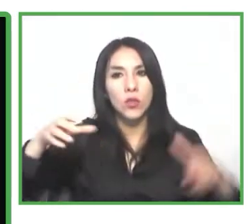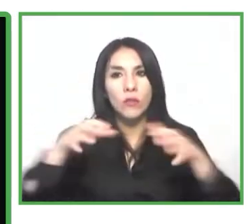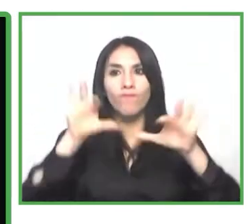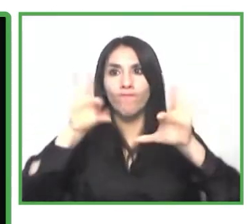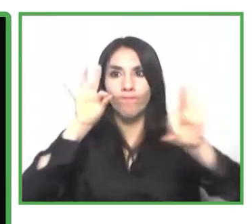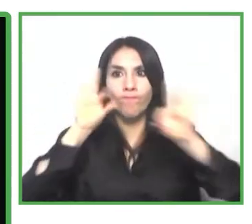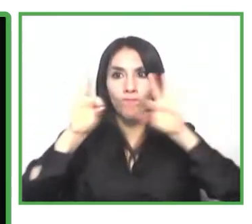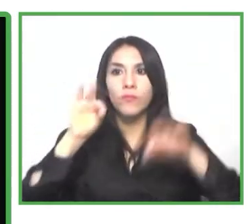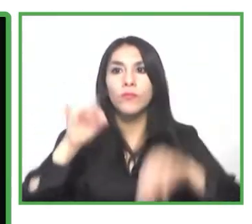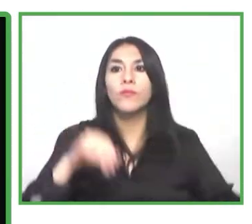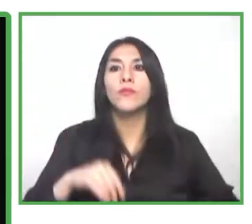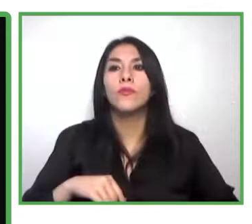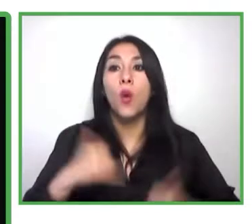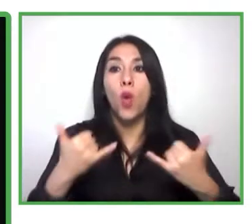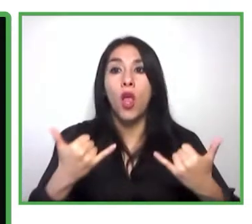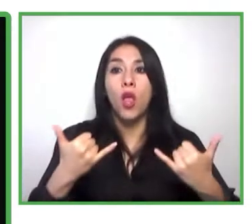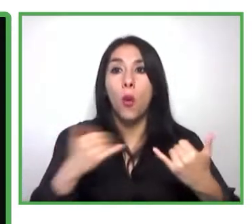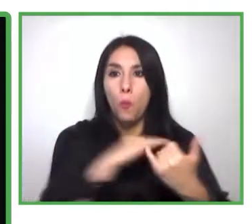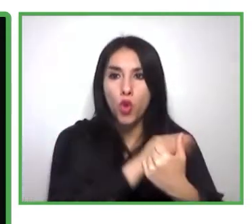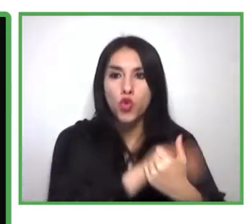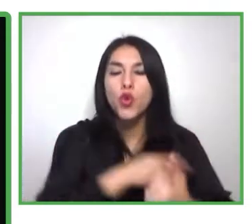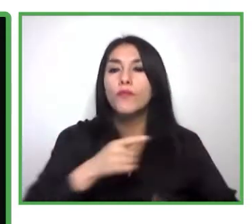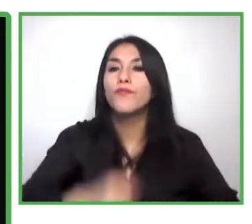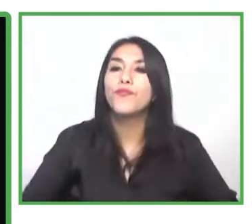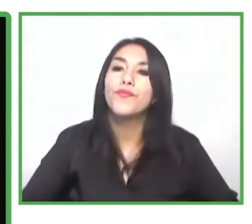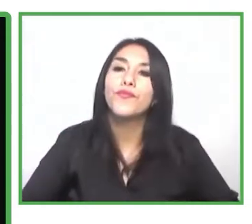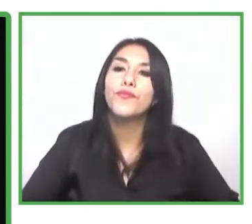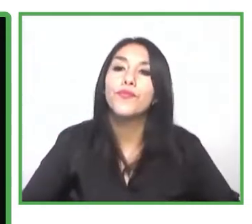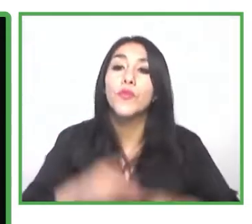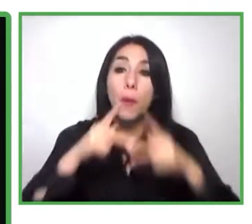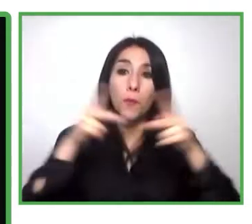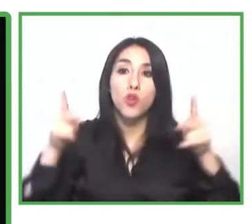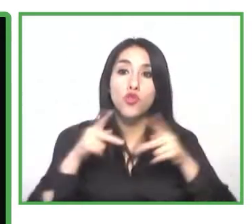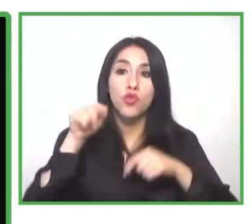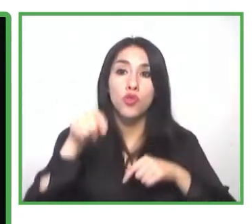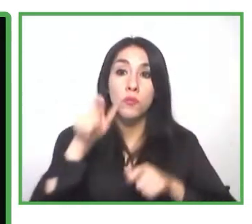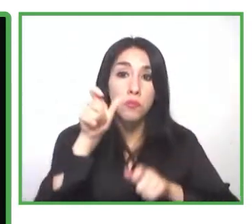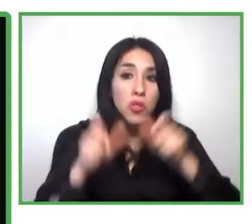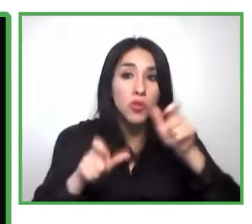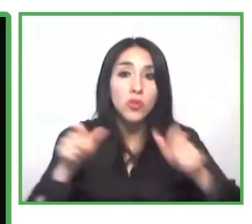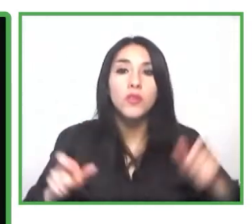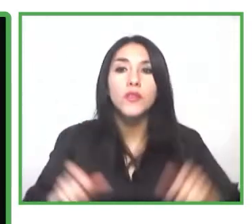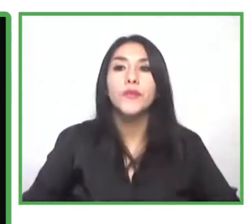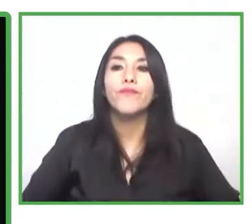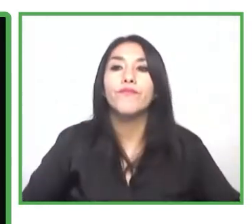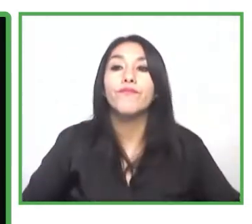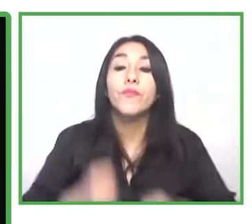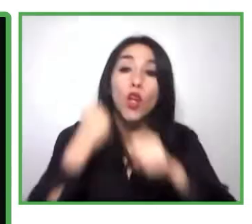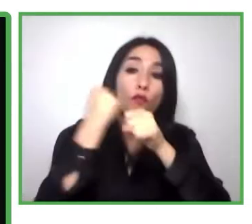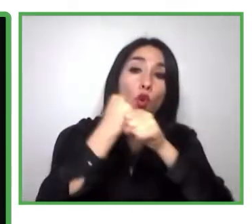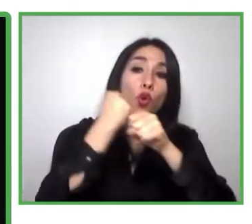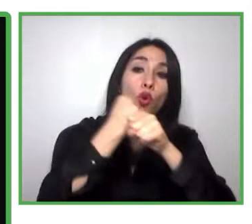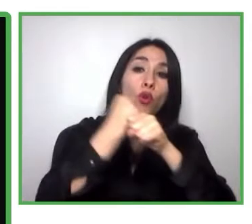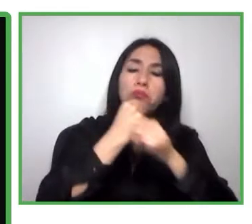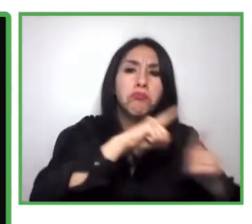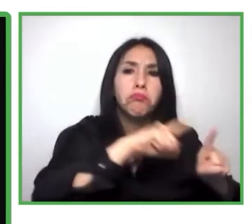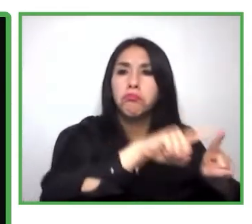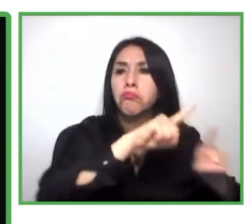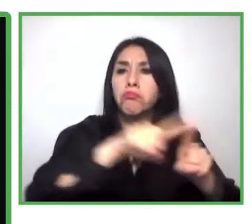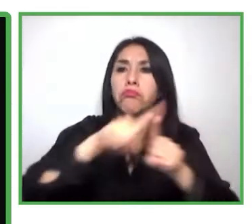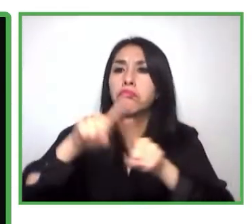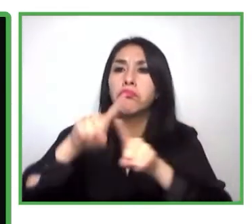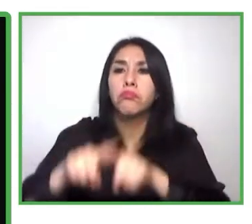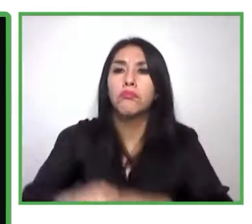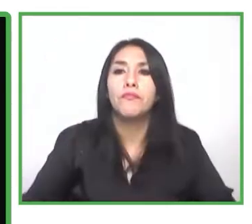beneficiarios, y trabajar con diversas organizaciones que hoy buscan perfiles de tecnología y que no están llegando a poder